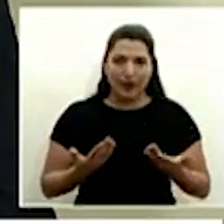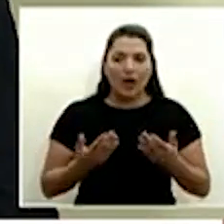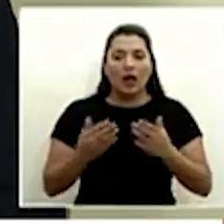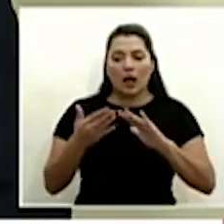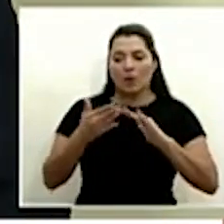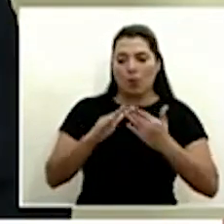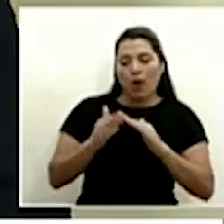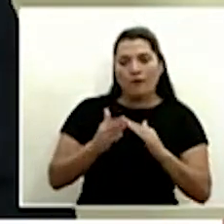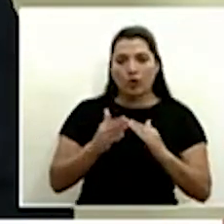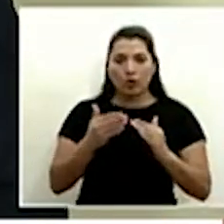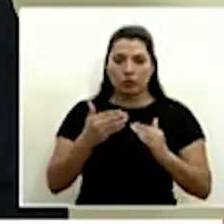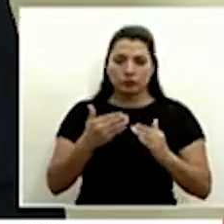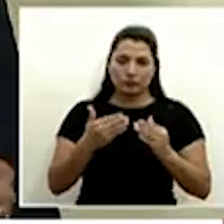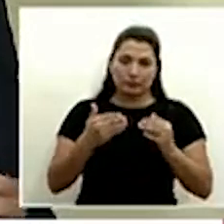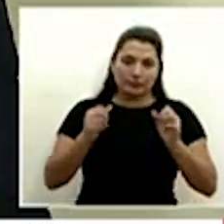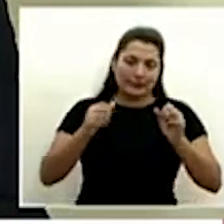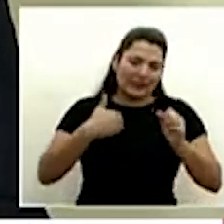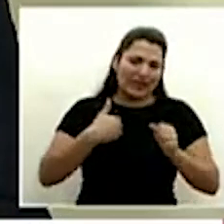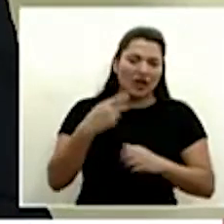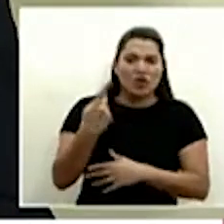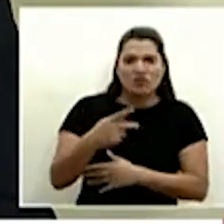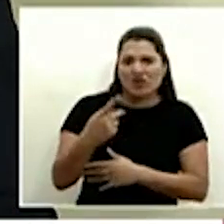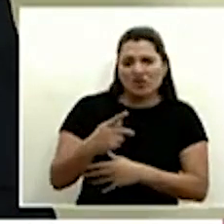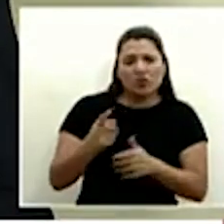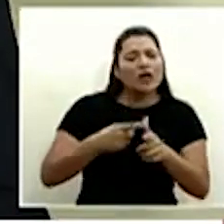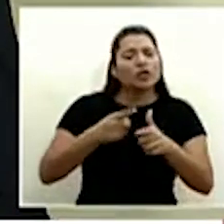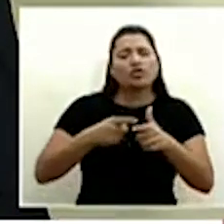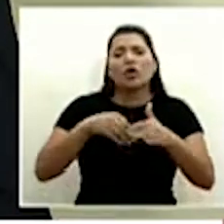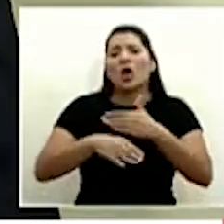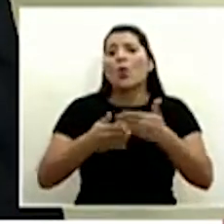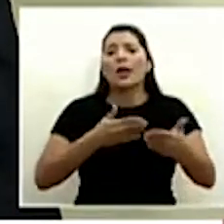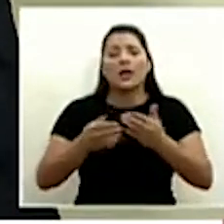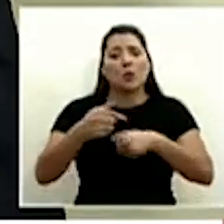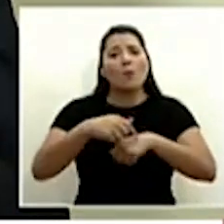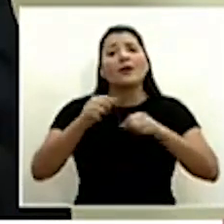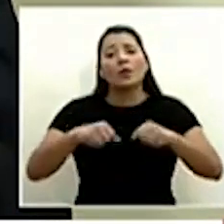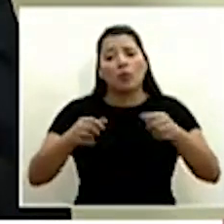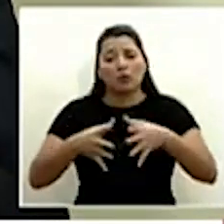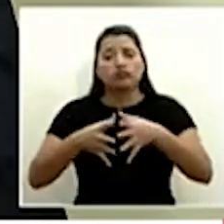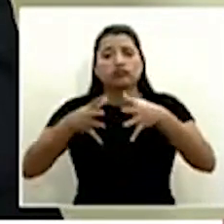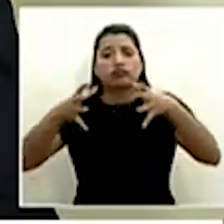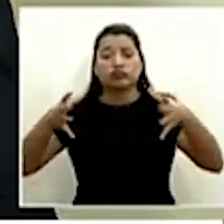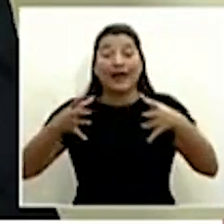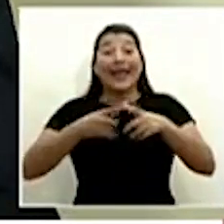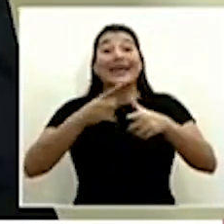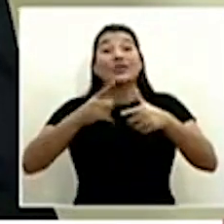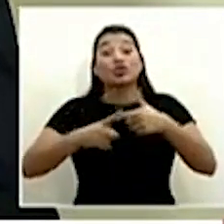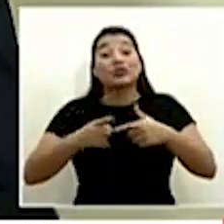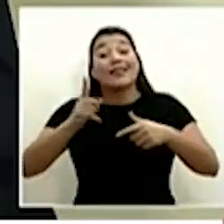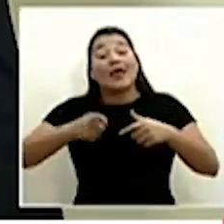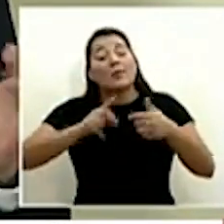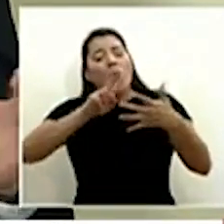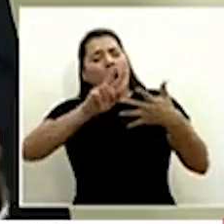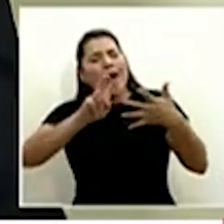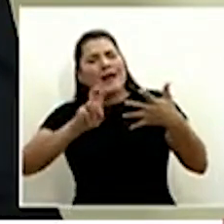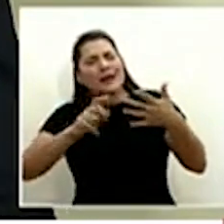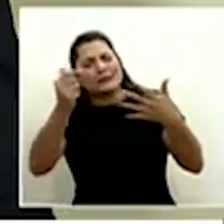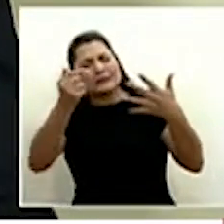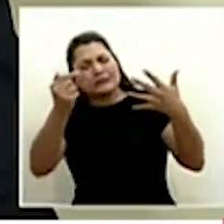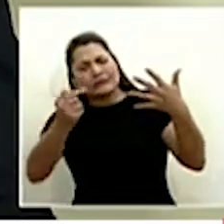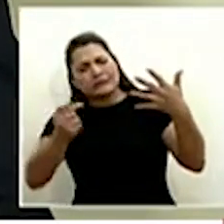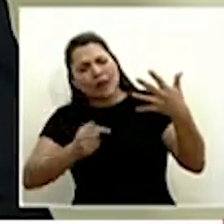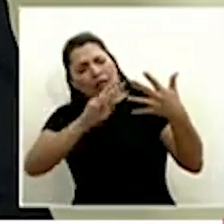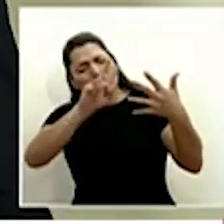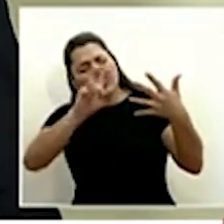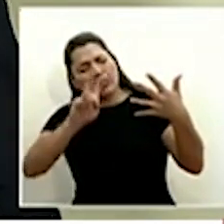momentos en que va a haber un aumento y que del análisis de todas esas características que yo le indicaba anteriormente va a depender si vamos